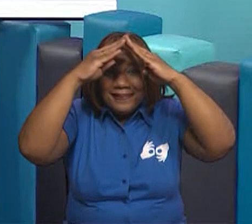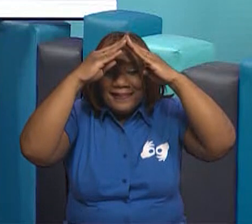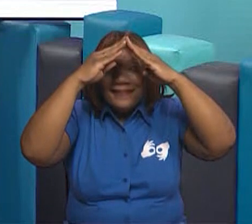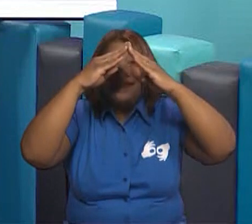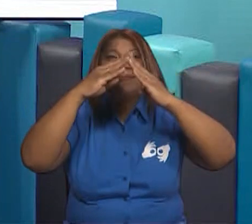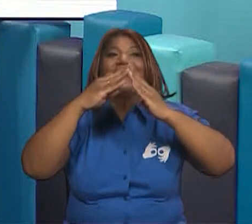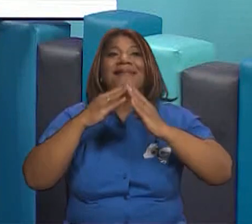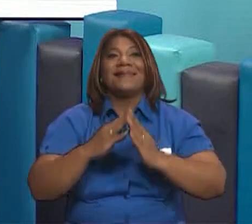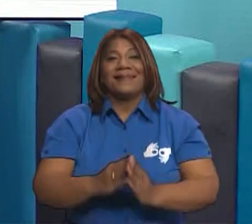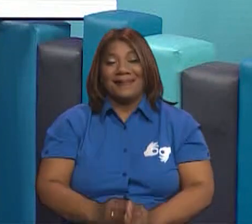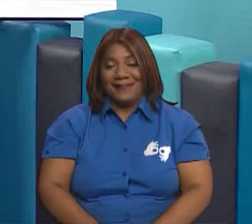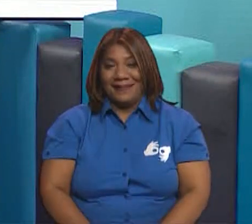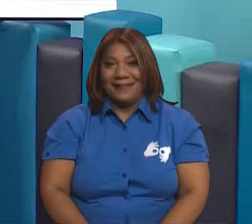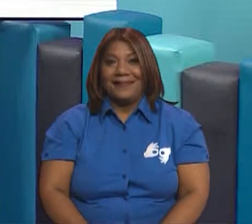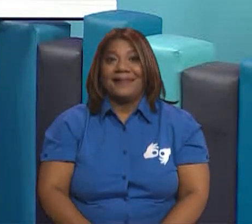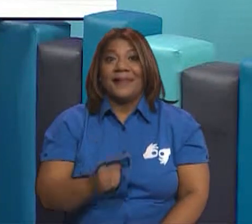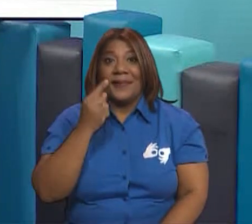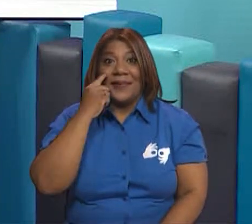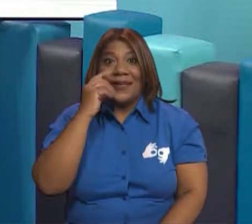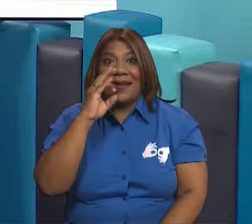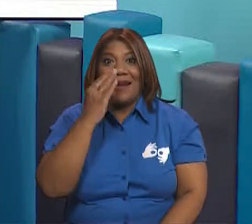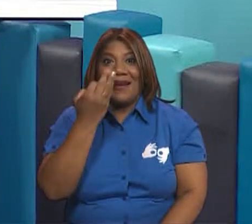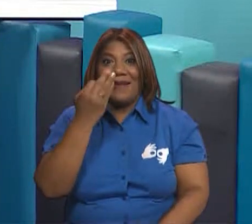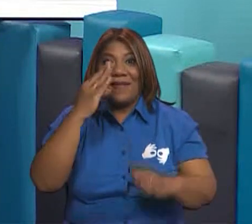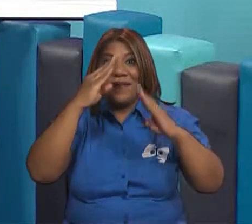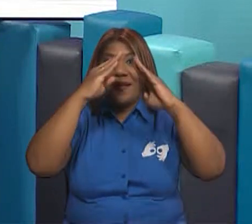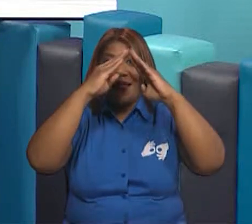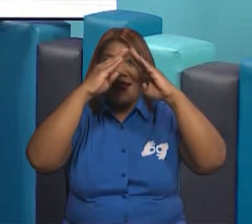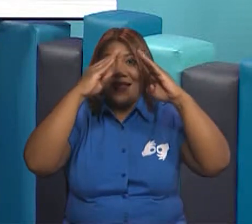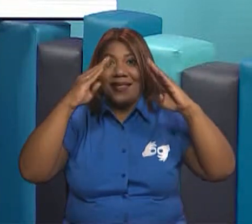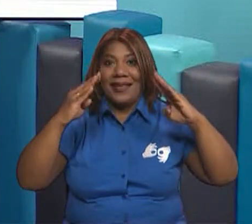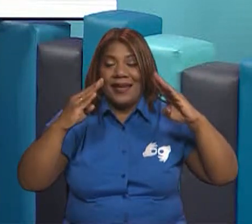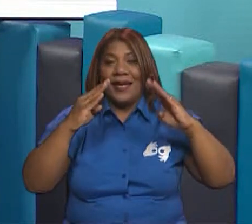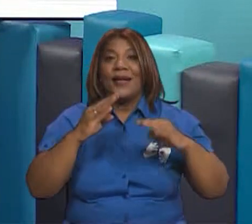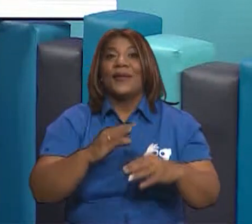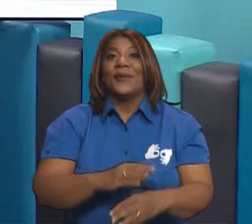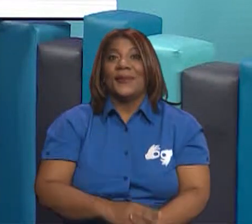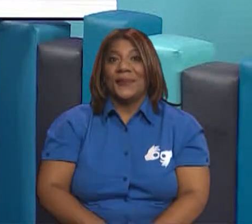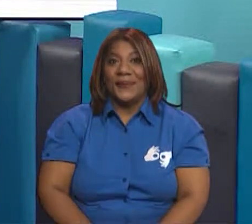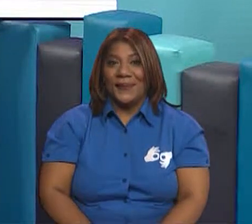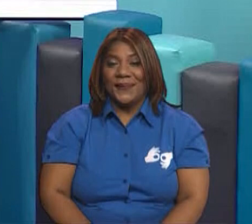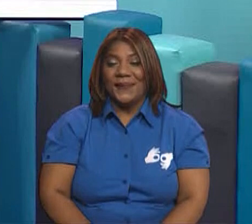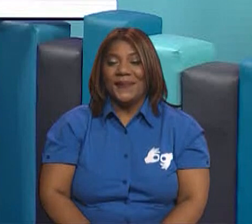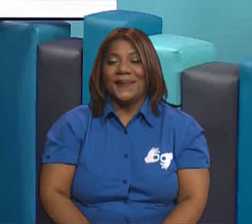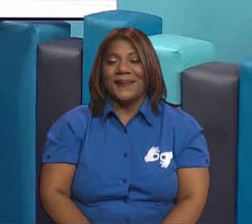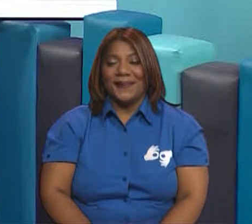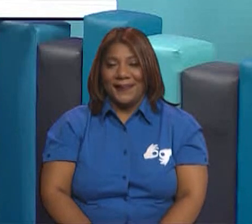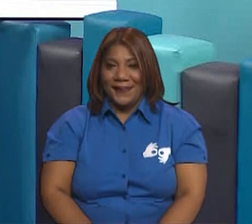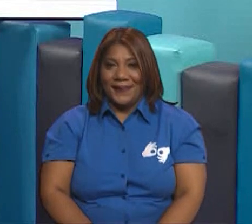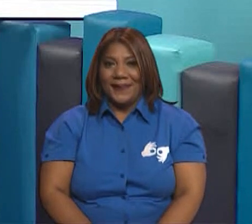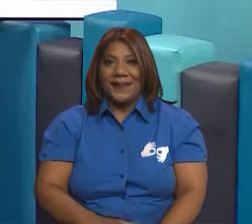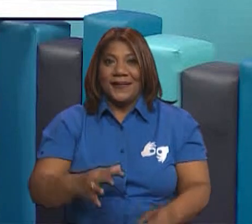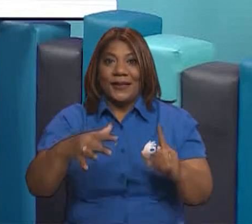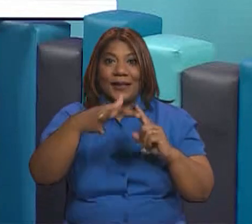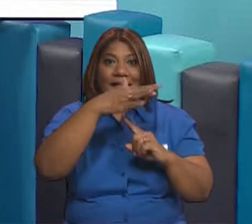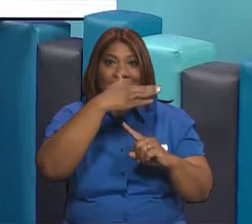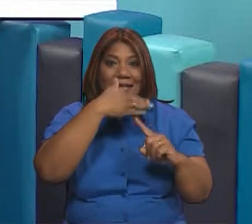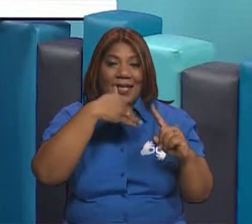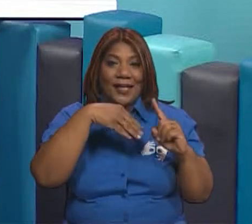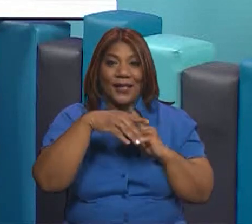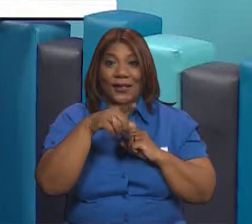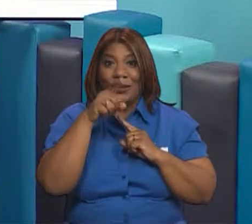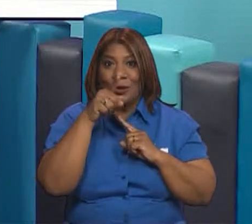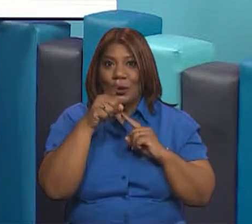forman, algunas forman unos triángulos. Excelente. Ahí vemos entonces cómo los polígonos están en nuestro alrededor. Los invito a que en